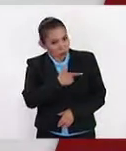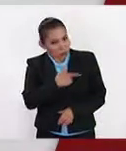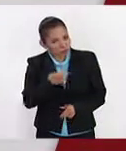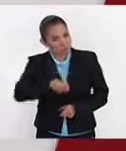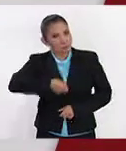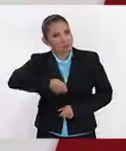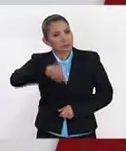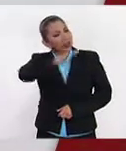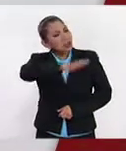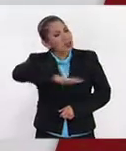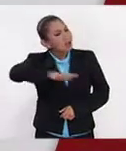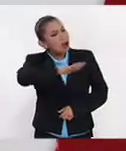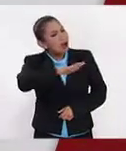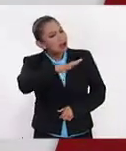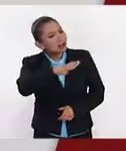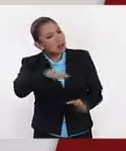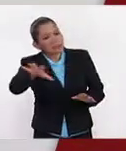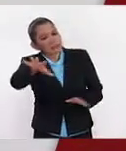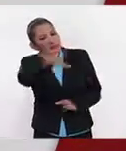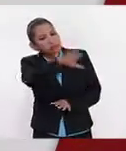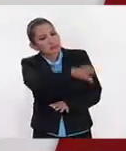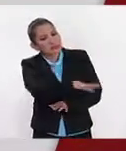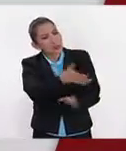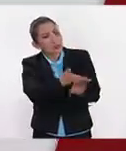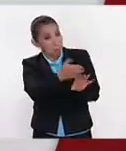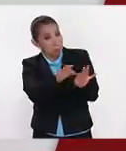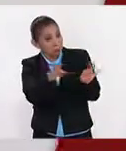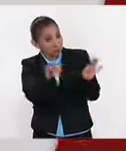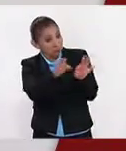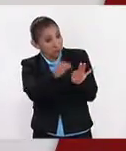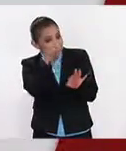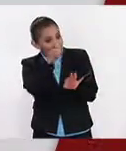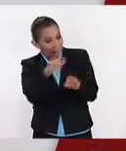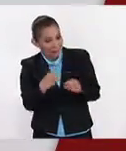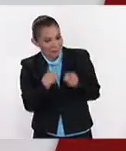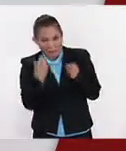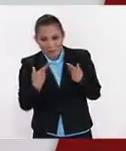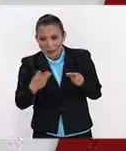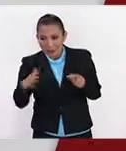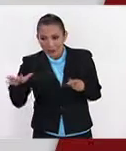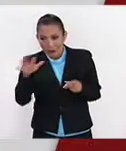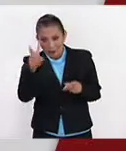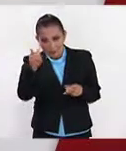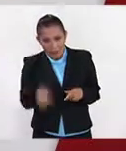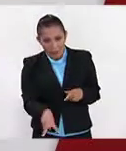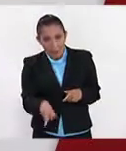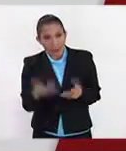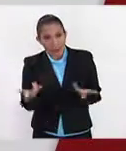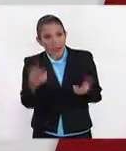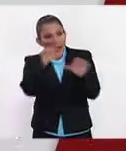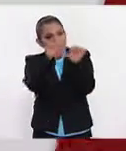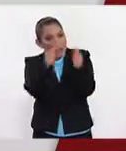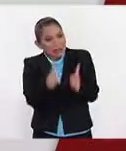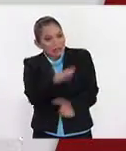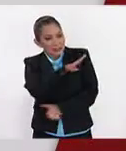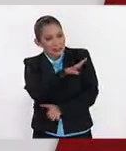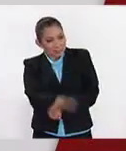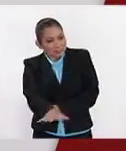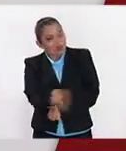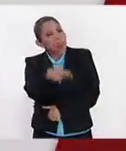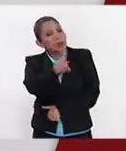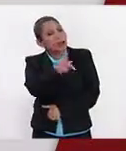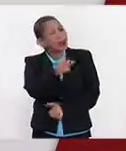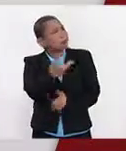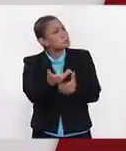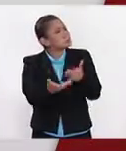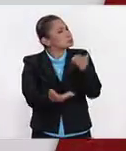áreas muy importantes para la vida de las personas, sin duda alguna, lo que son las artes en general. Pero